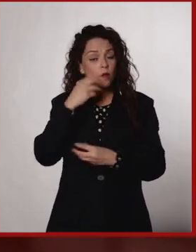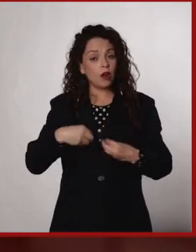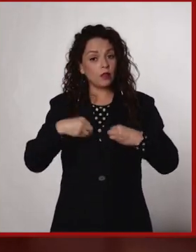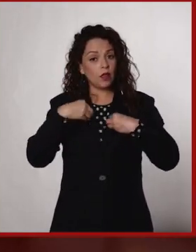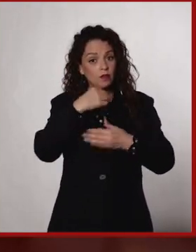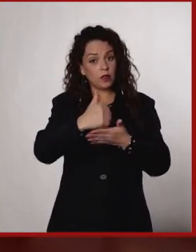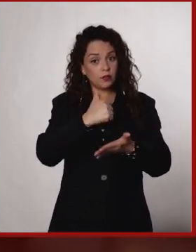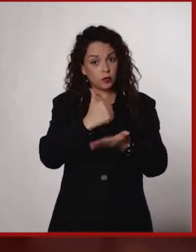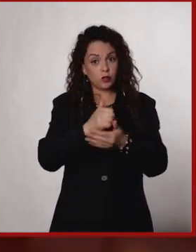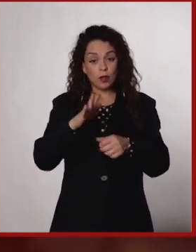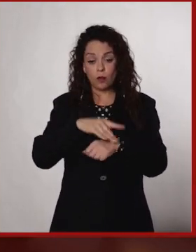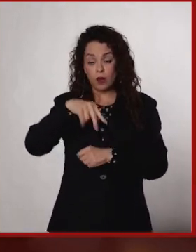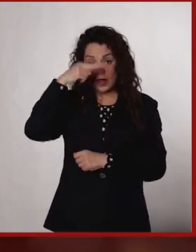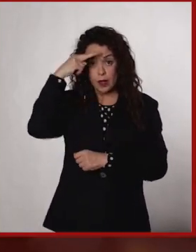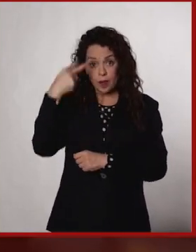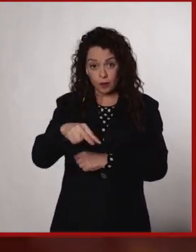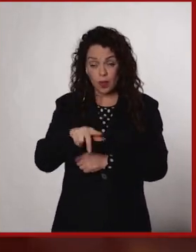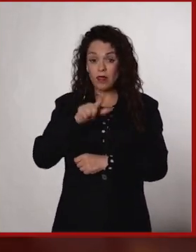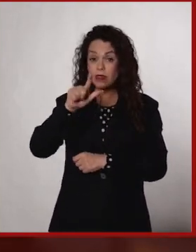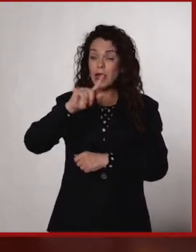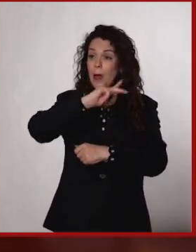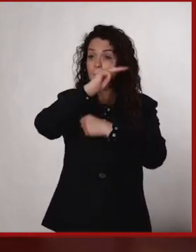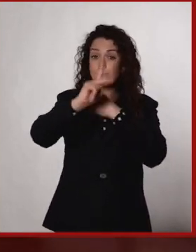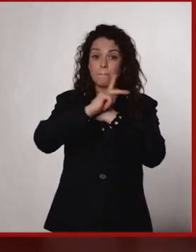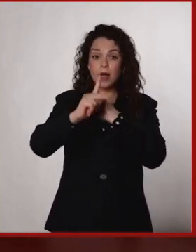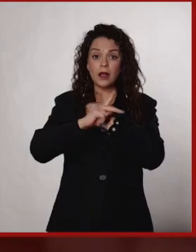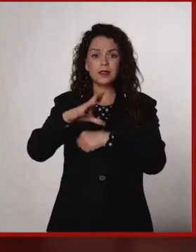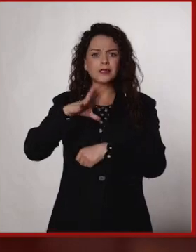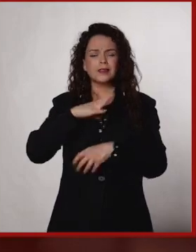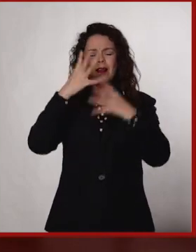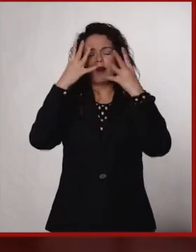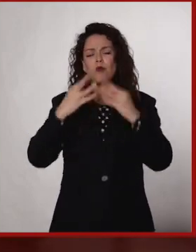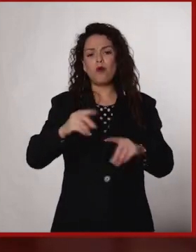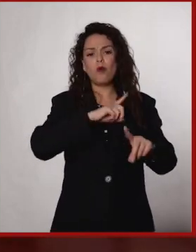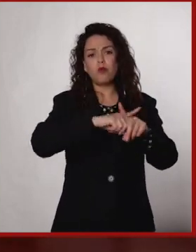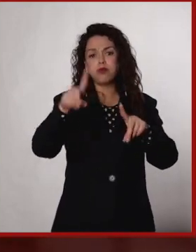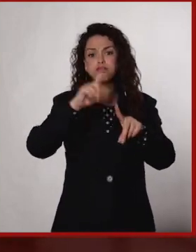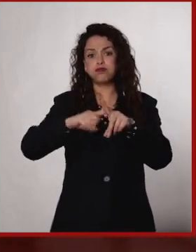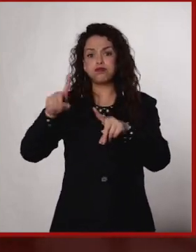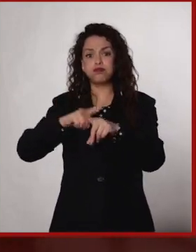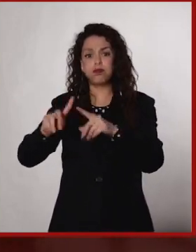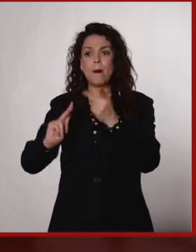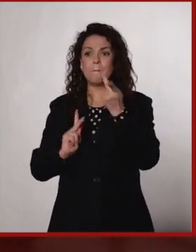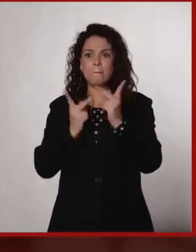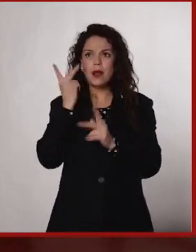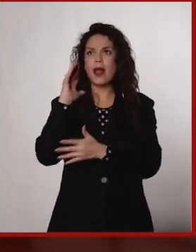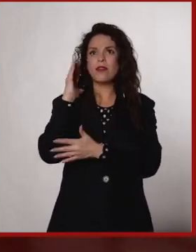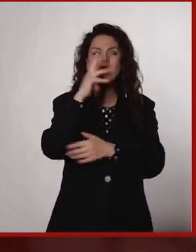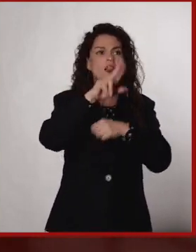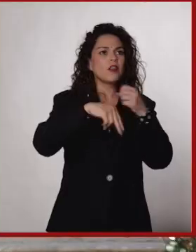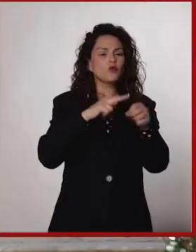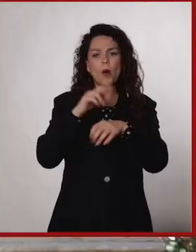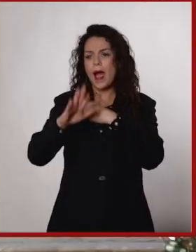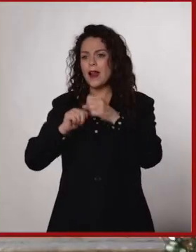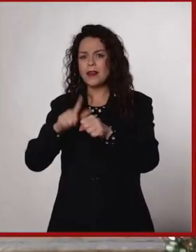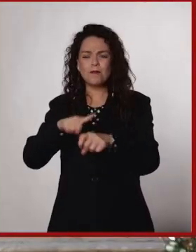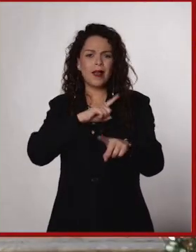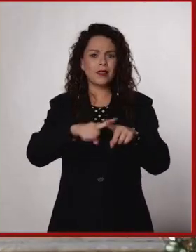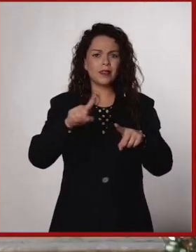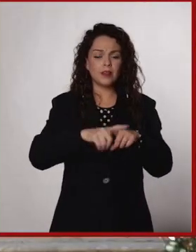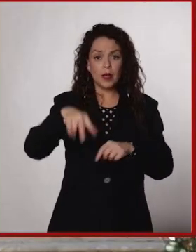Pues México es uno de los 17 países megadiversos que existen en el mundo. ¿Sabías eso?